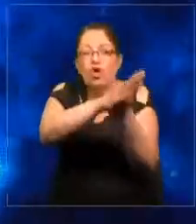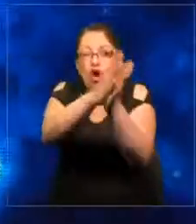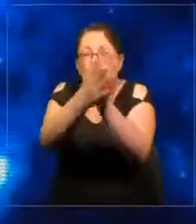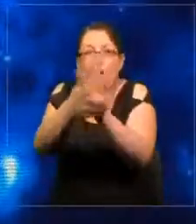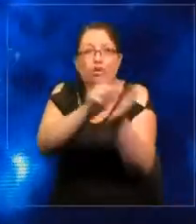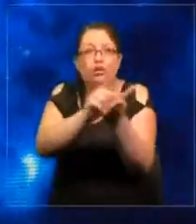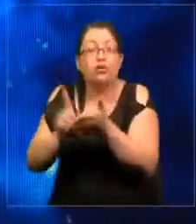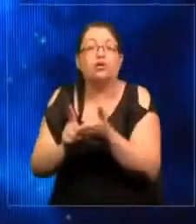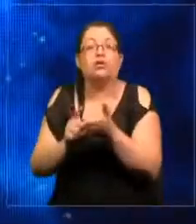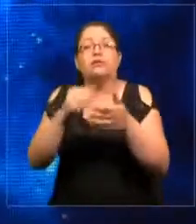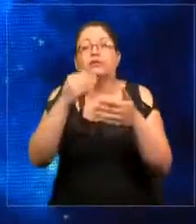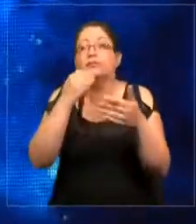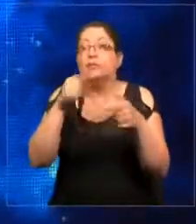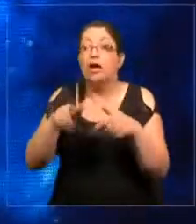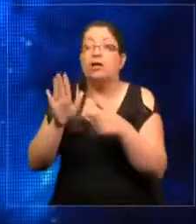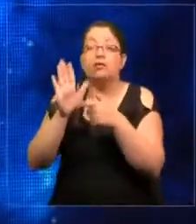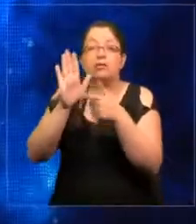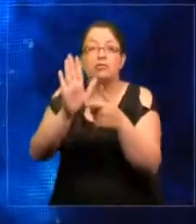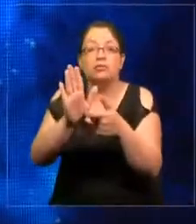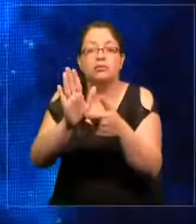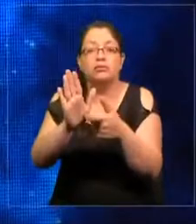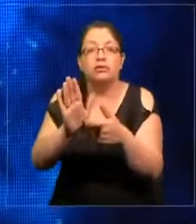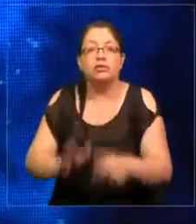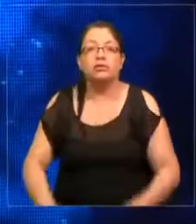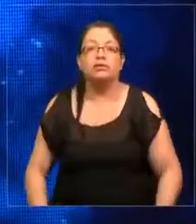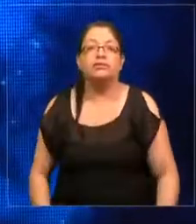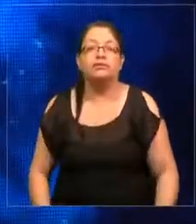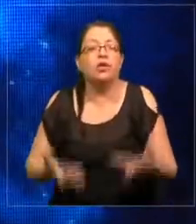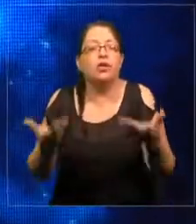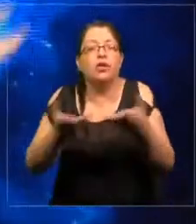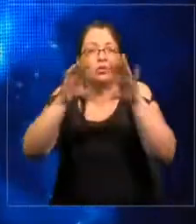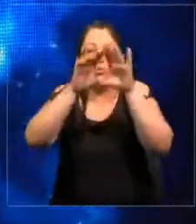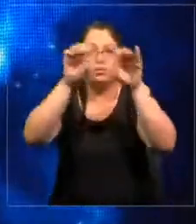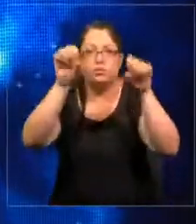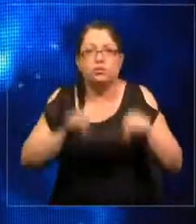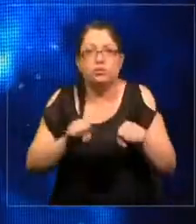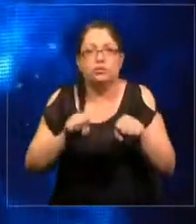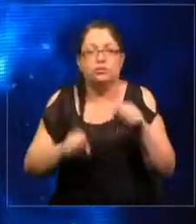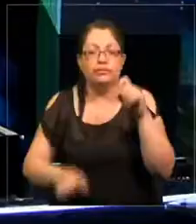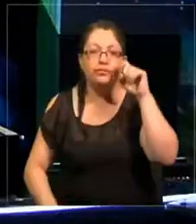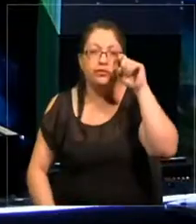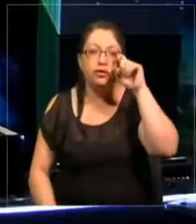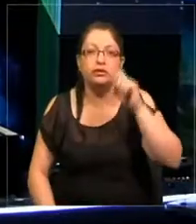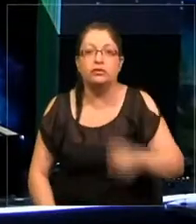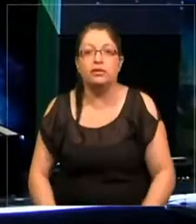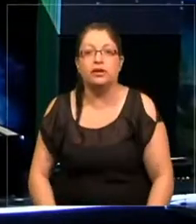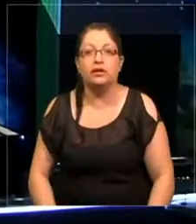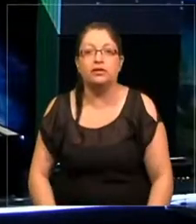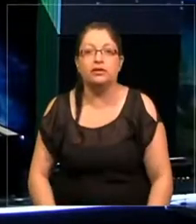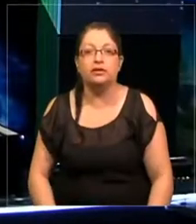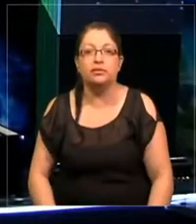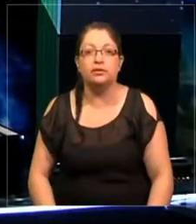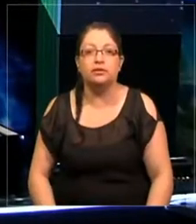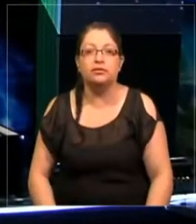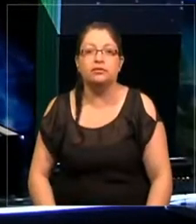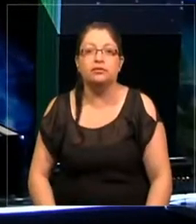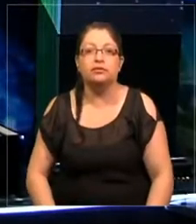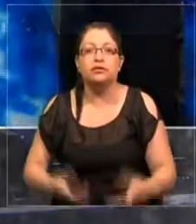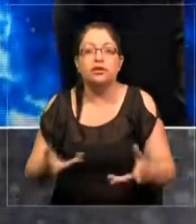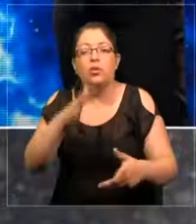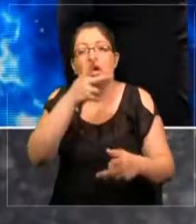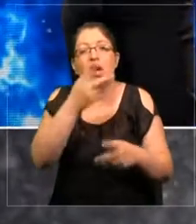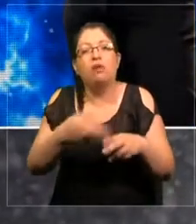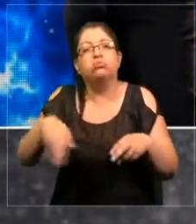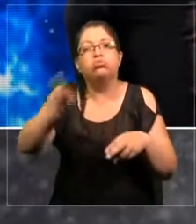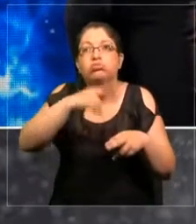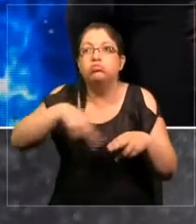demostrar que es este sistema de reutilización del agua